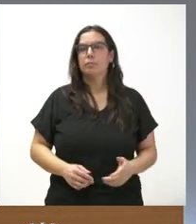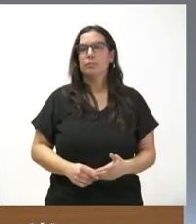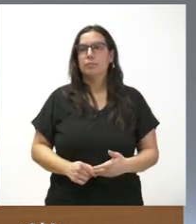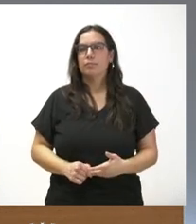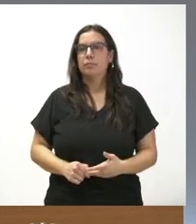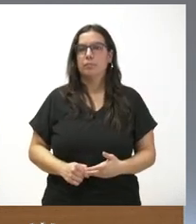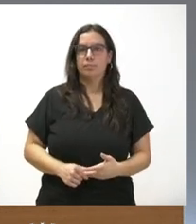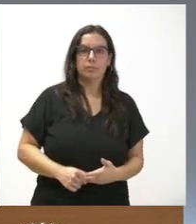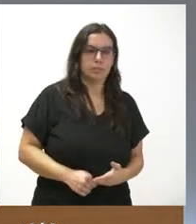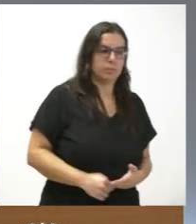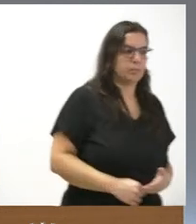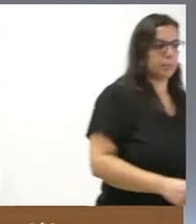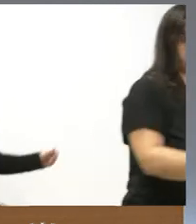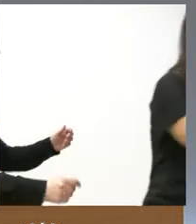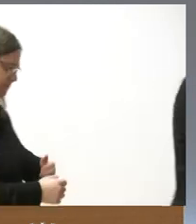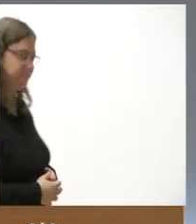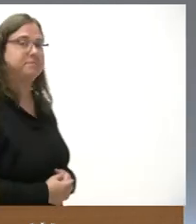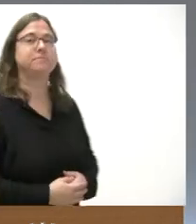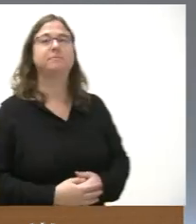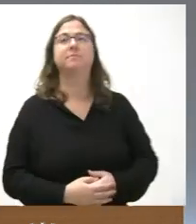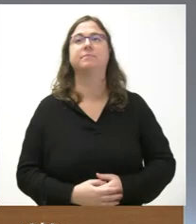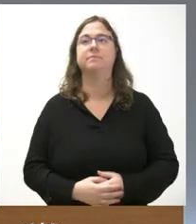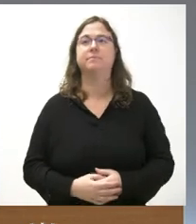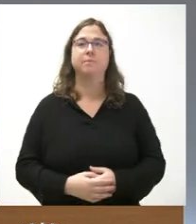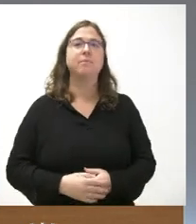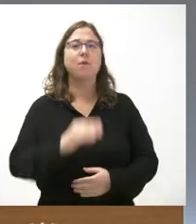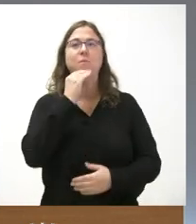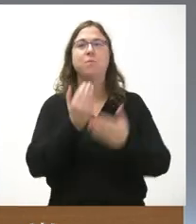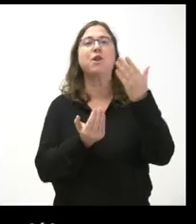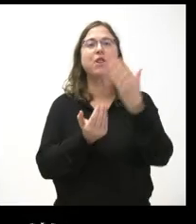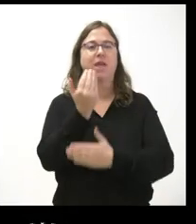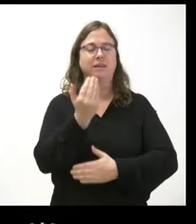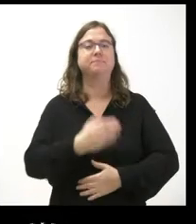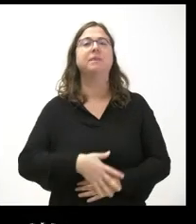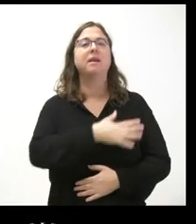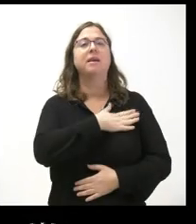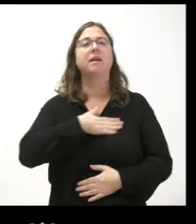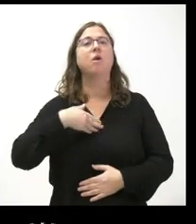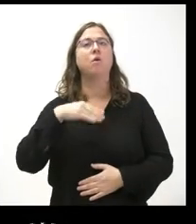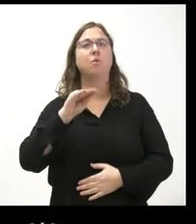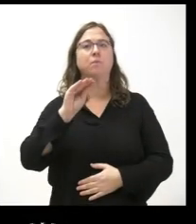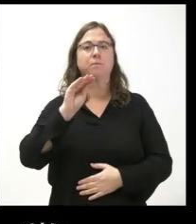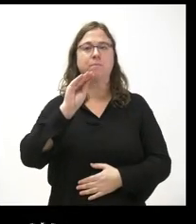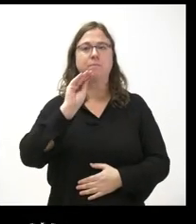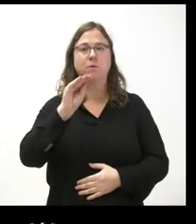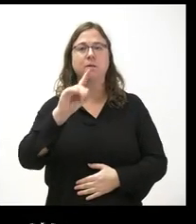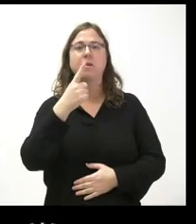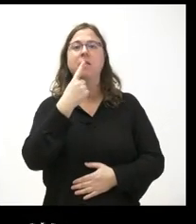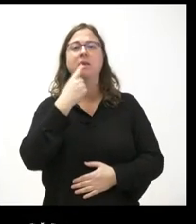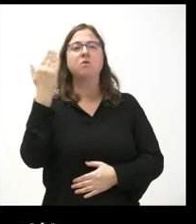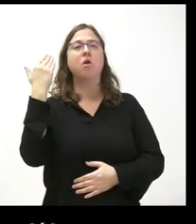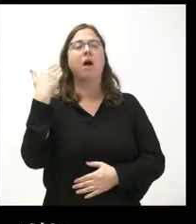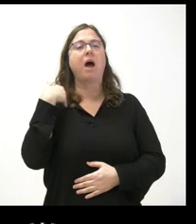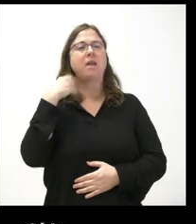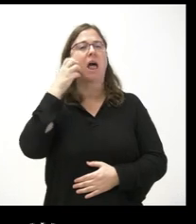Buenos días. Sí, buenos días. Buenos días. Quería preguntarle, en primer lugar, por lo que dijo ayer Santiago Abascal en el Congreso